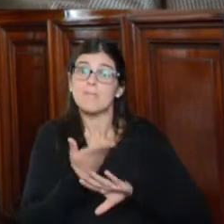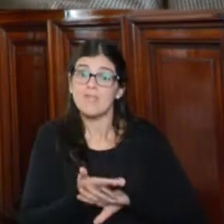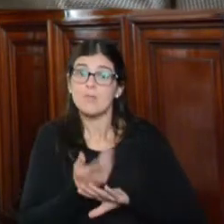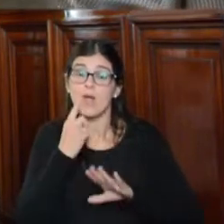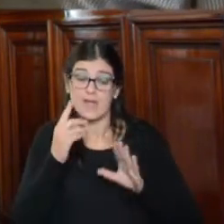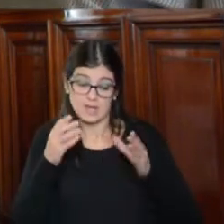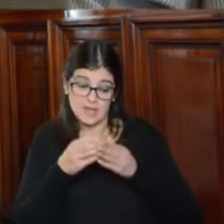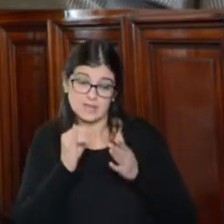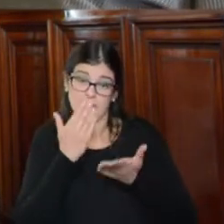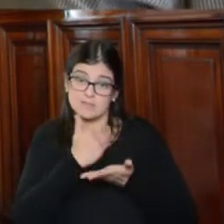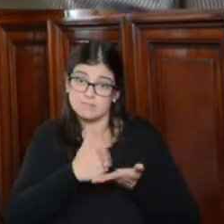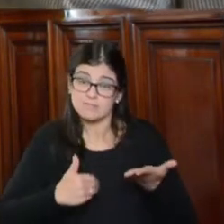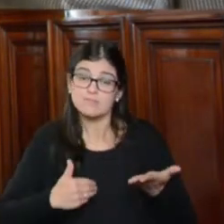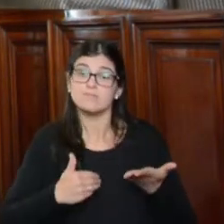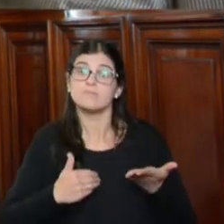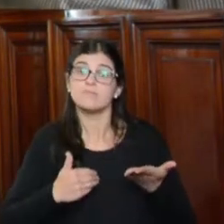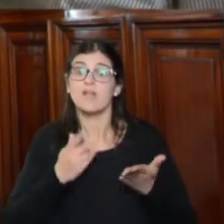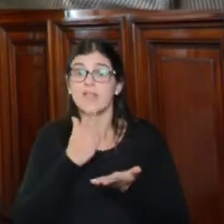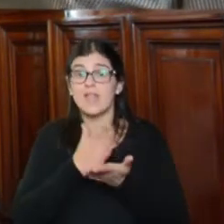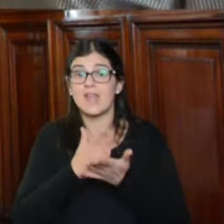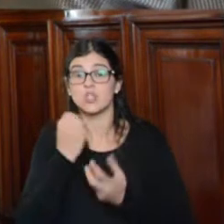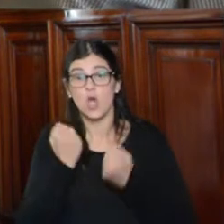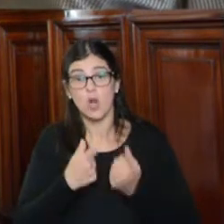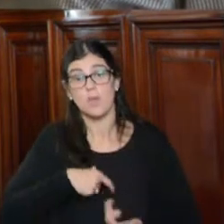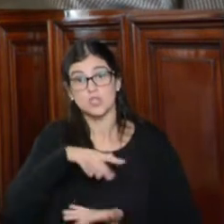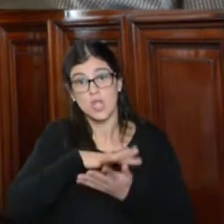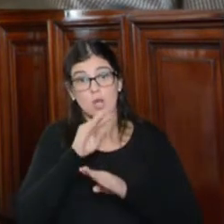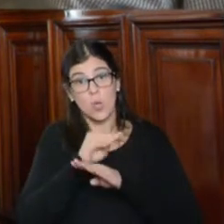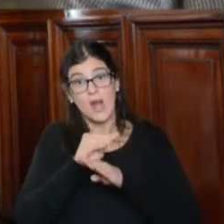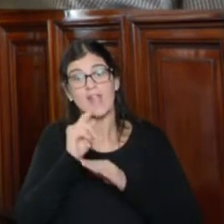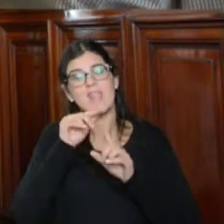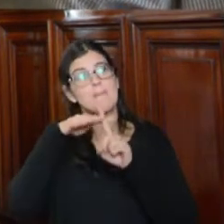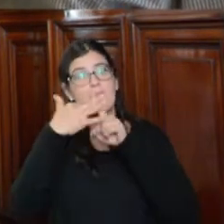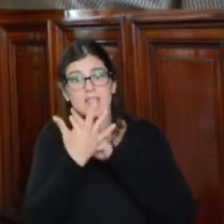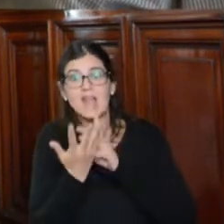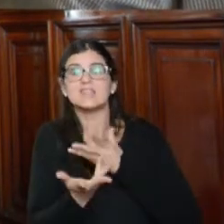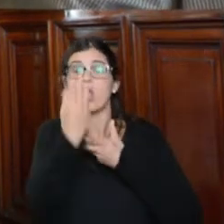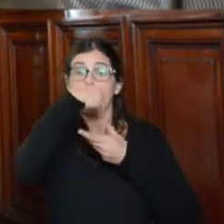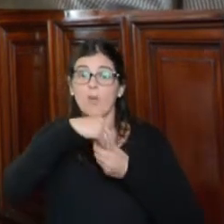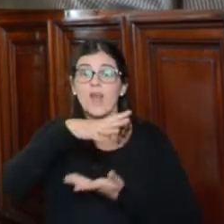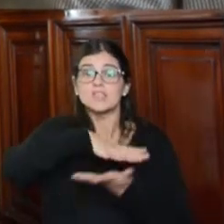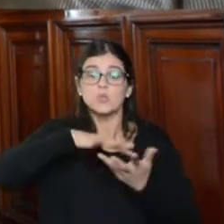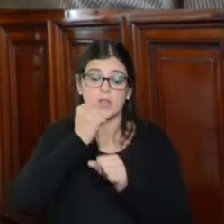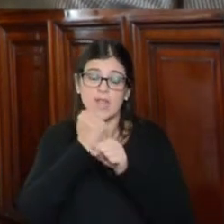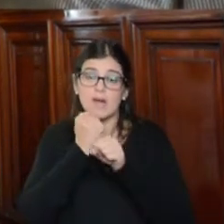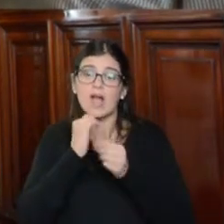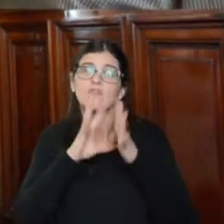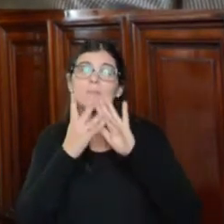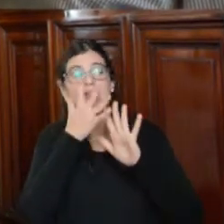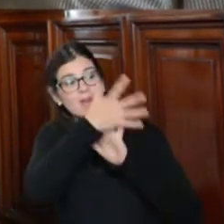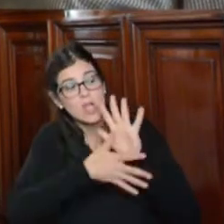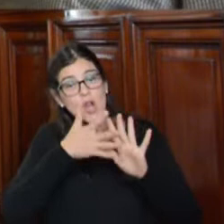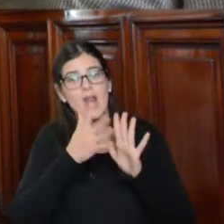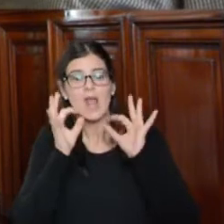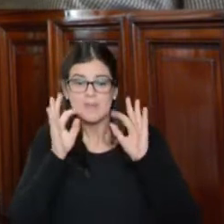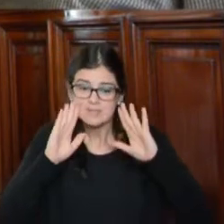que en la agenda de la Relatoría de Derechos Económicos, Sociales, Culturales y Ambientales, incorpore la situación de los trabajadores a nivel regional, con